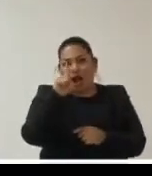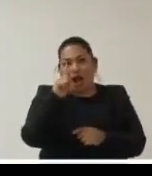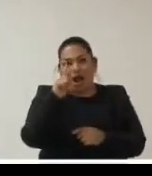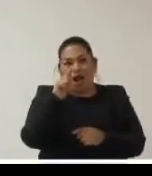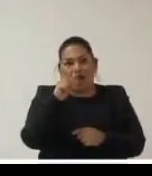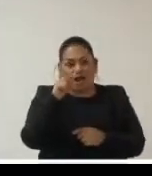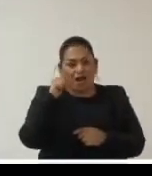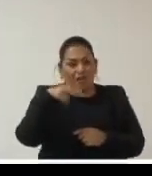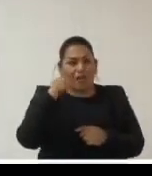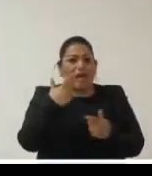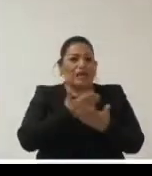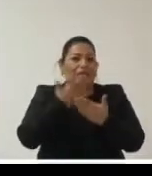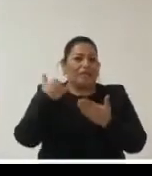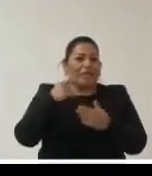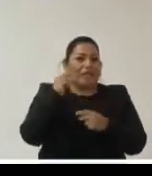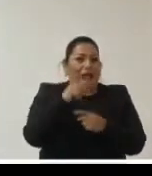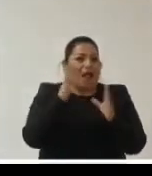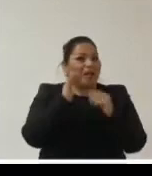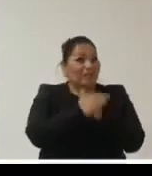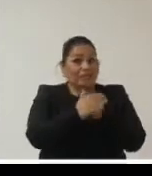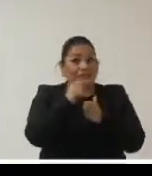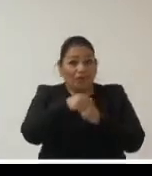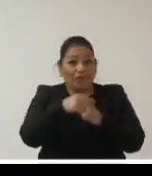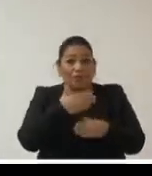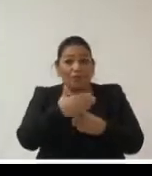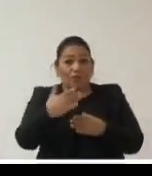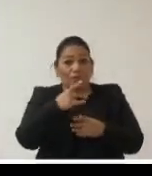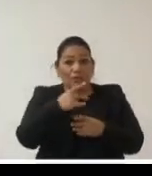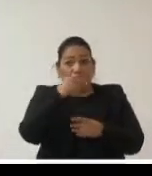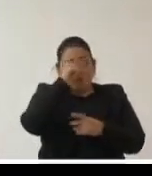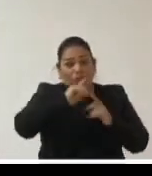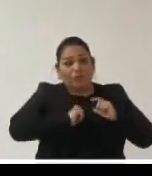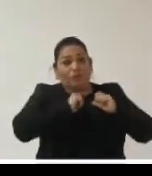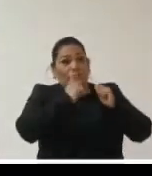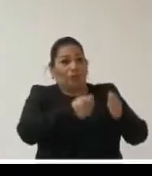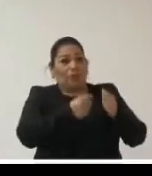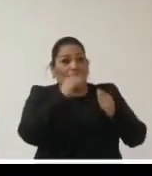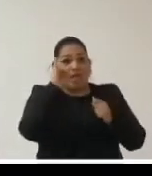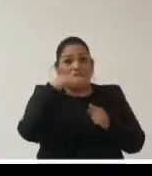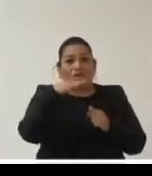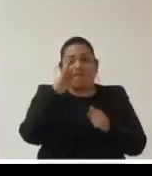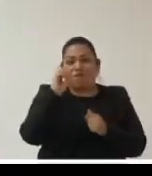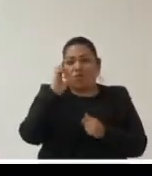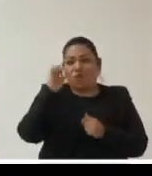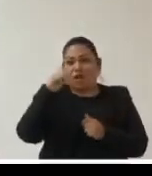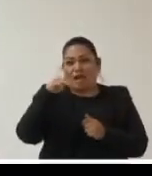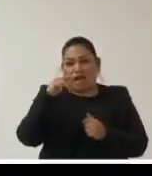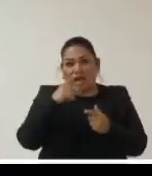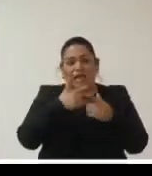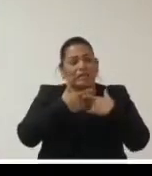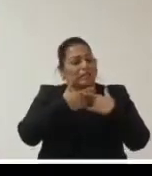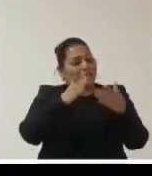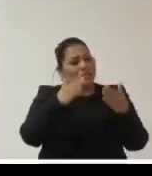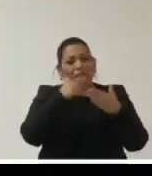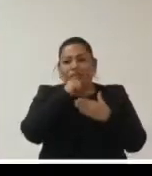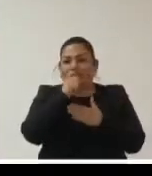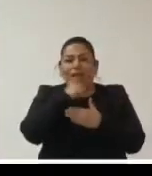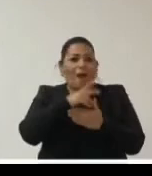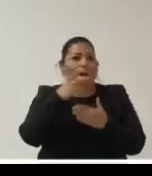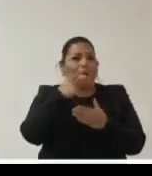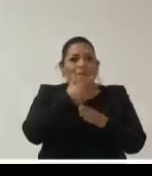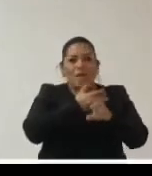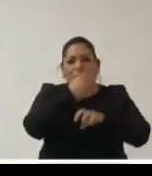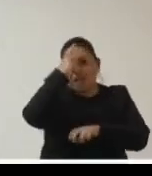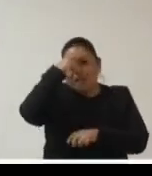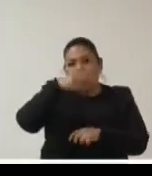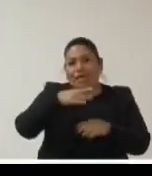como tú lo dices está por terminar una encomienda en el INFOEM siempre están las puertas abiertas es tu casa del Estado de